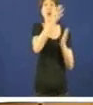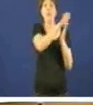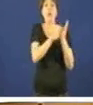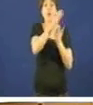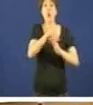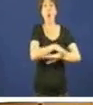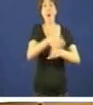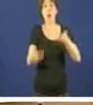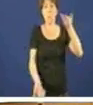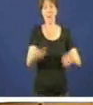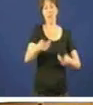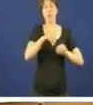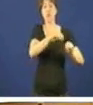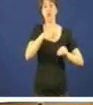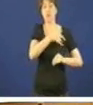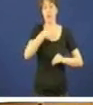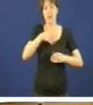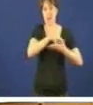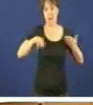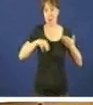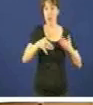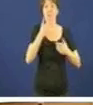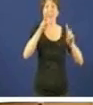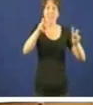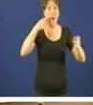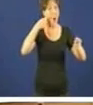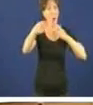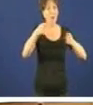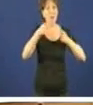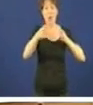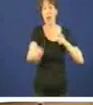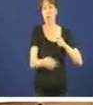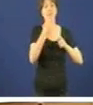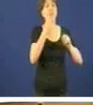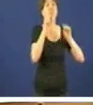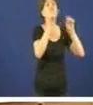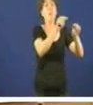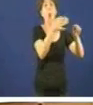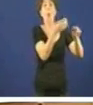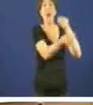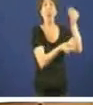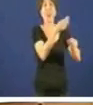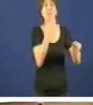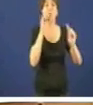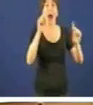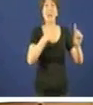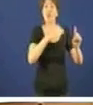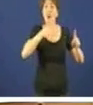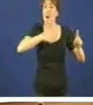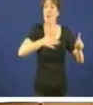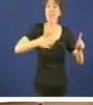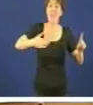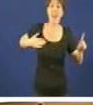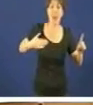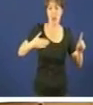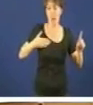Caixa Galicia creo que o coñece cando fala da Comisión de Control di o que vostedes teñen que facer se queren agora sobre as remuneracións falaremos